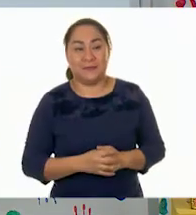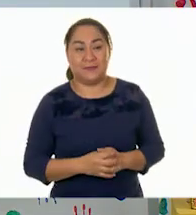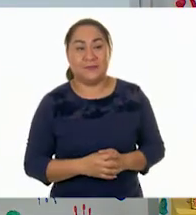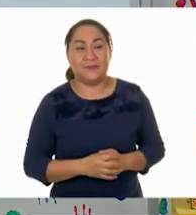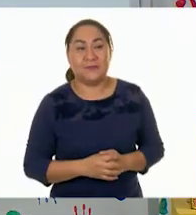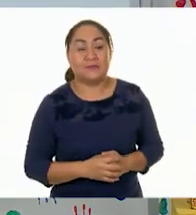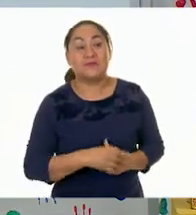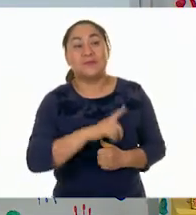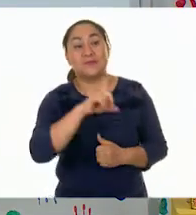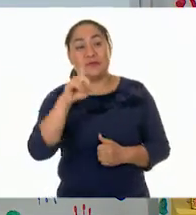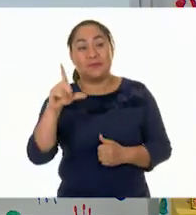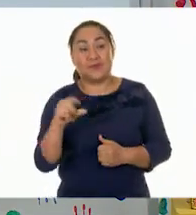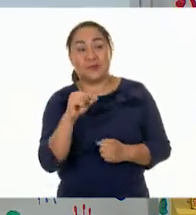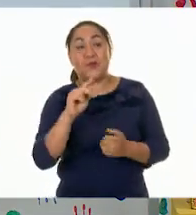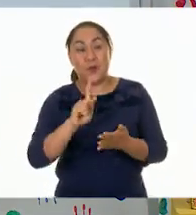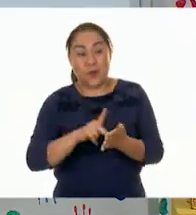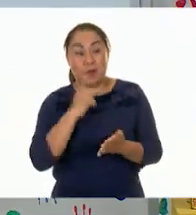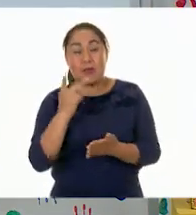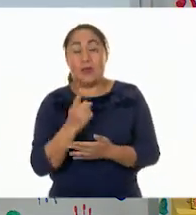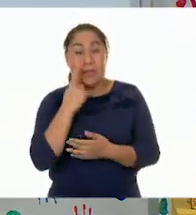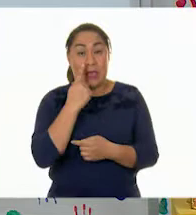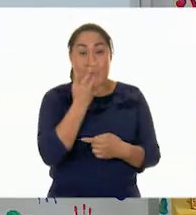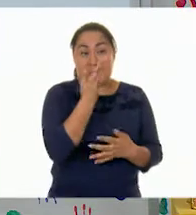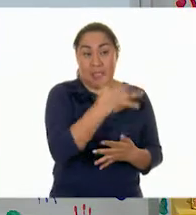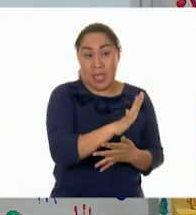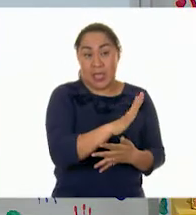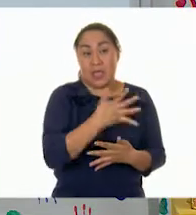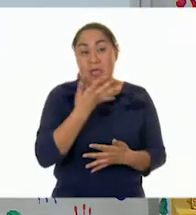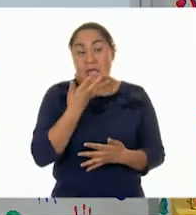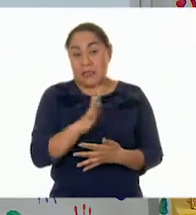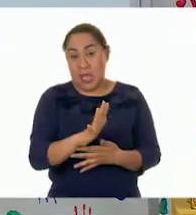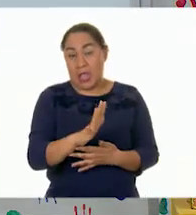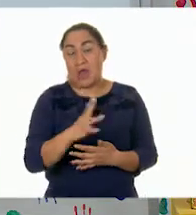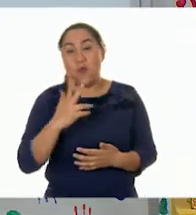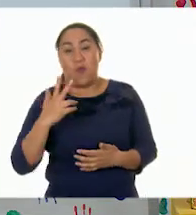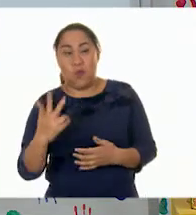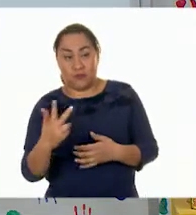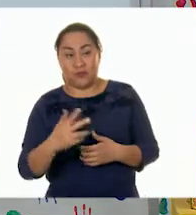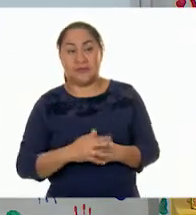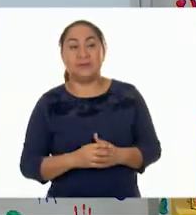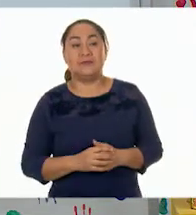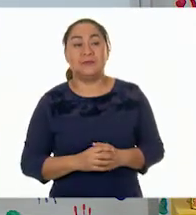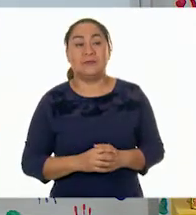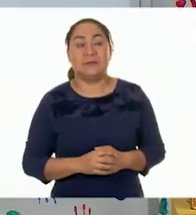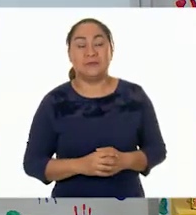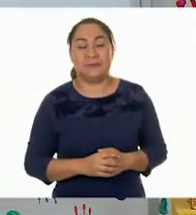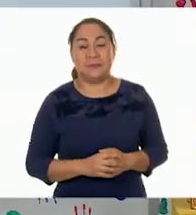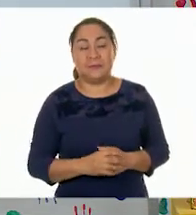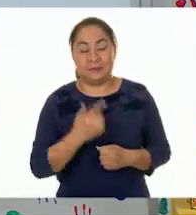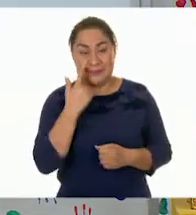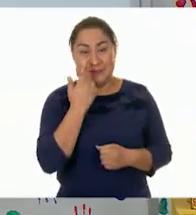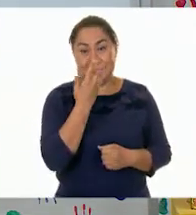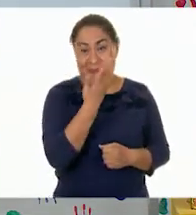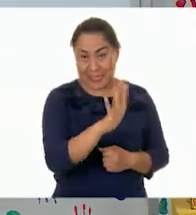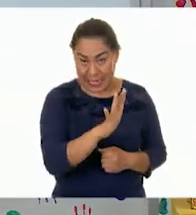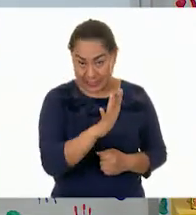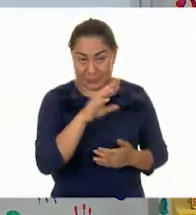Y aquí fueron diez, diez. Ocho. Ocho. Ponemos diez.